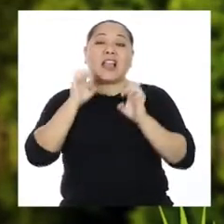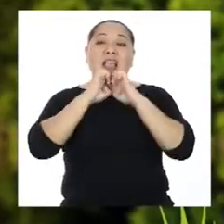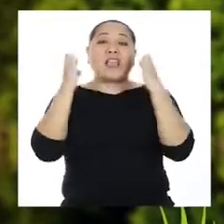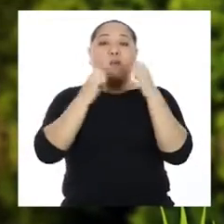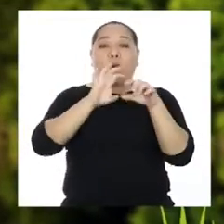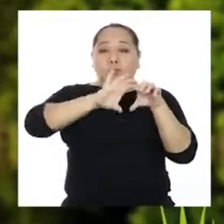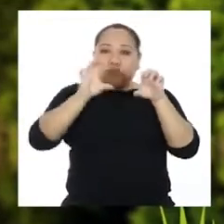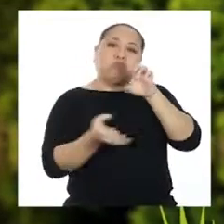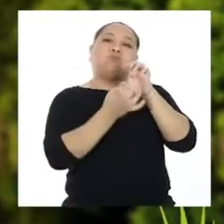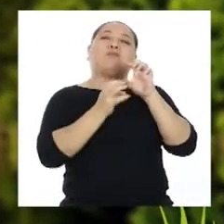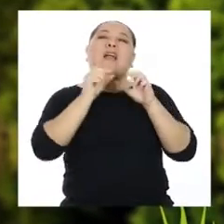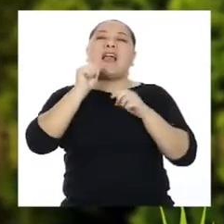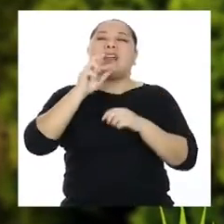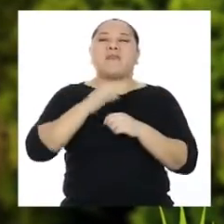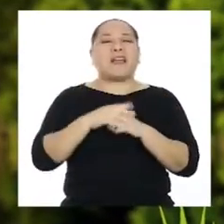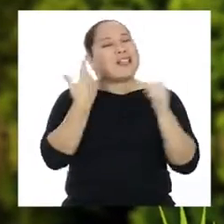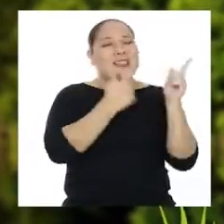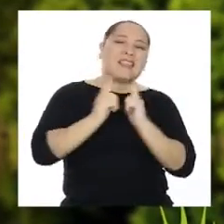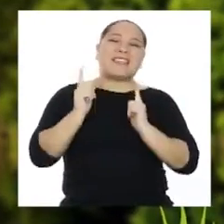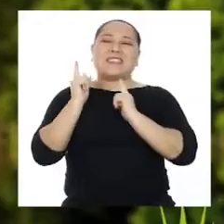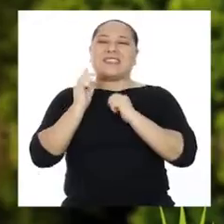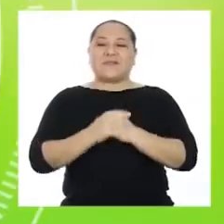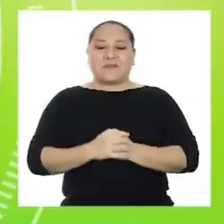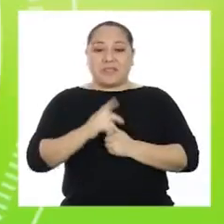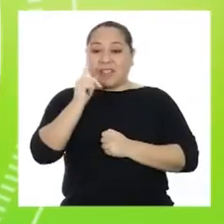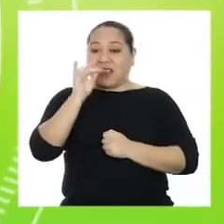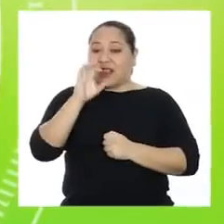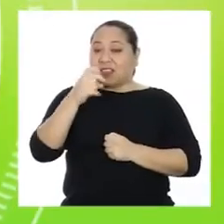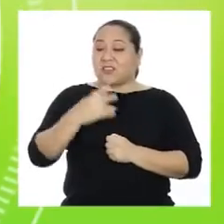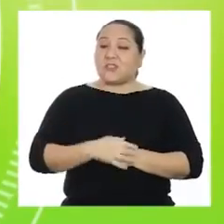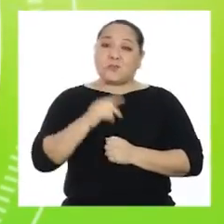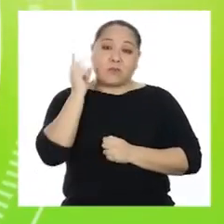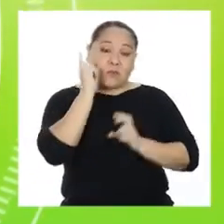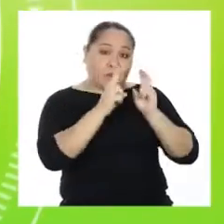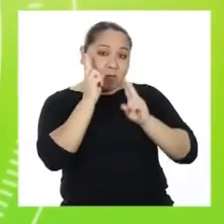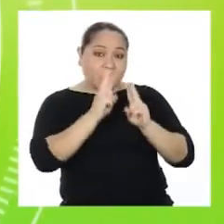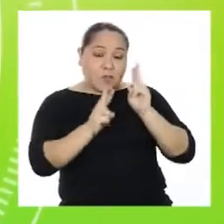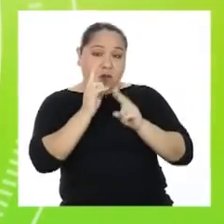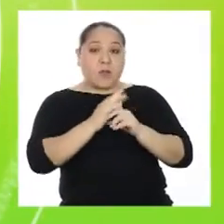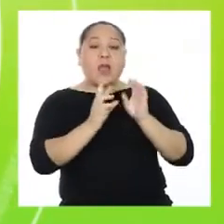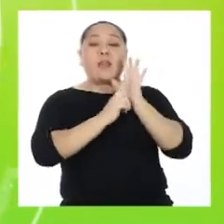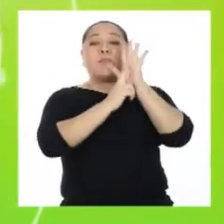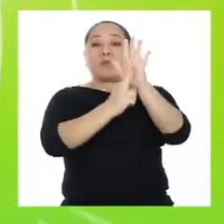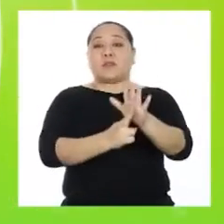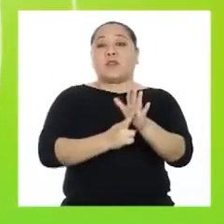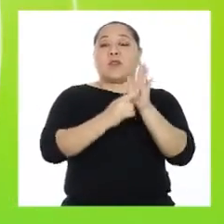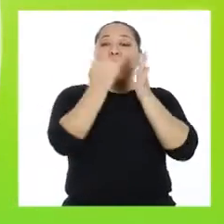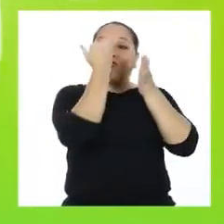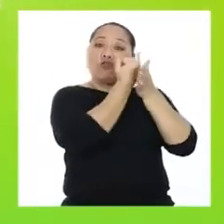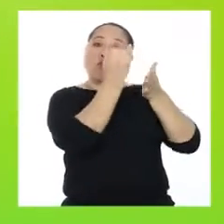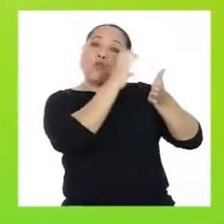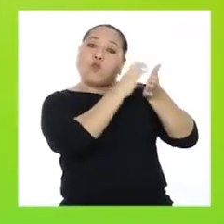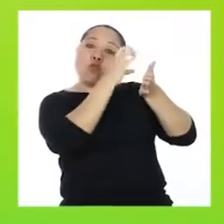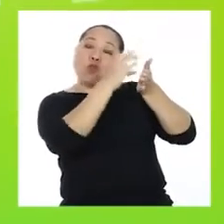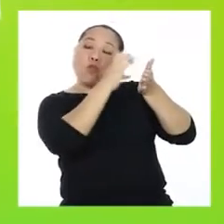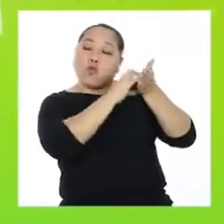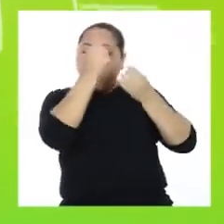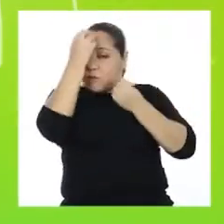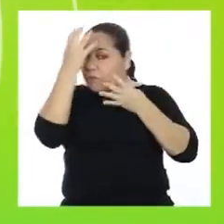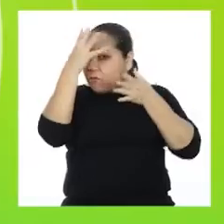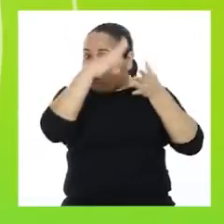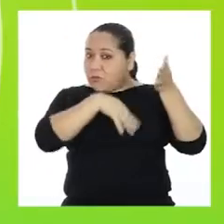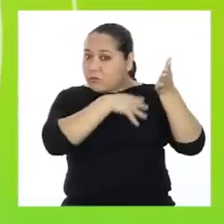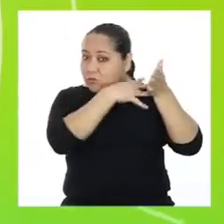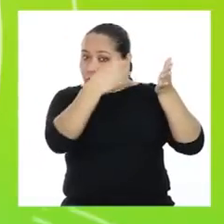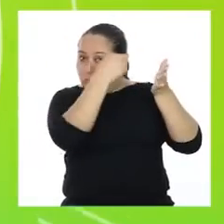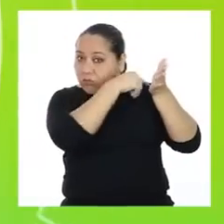equipo armadillo, siempre listillo. Techi, nos quedamos en que íbamos a representar en un pictograma